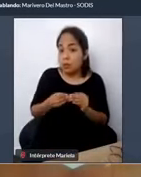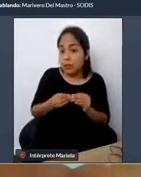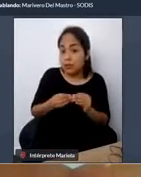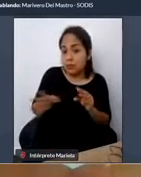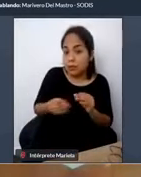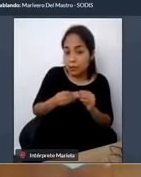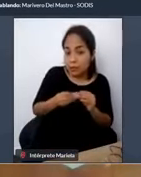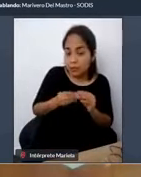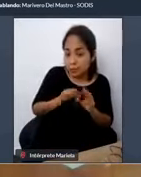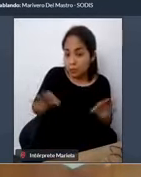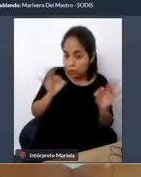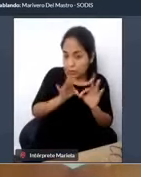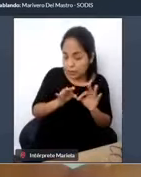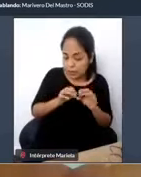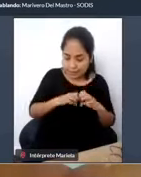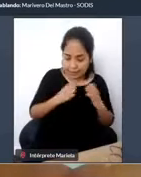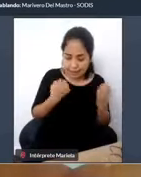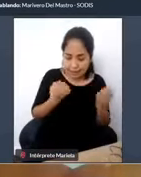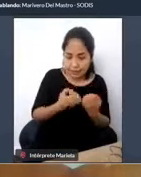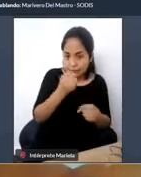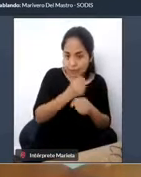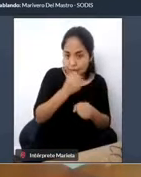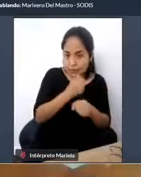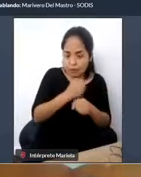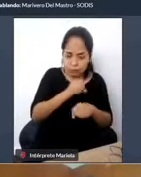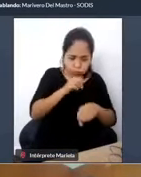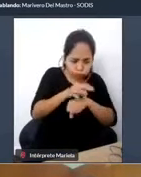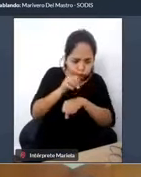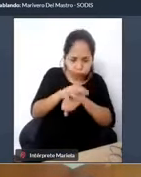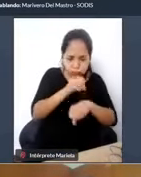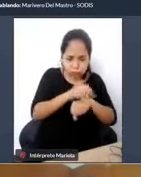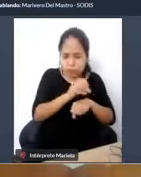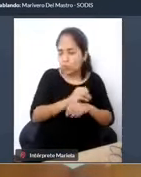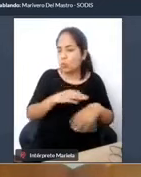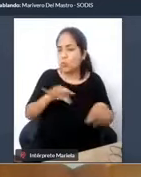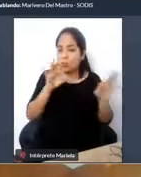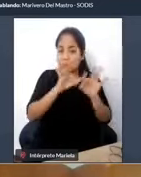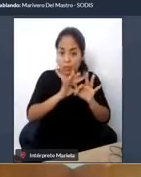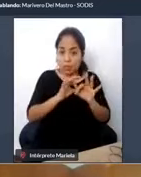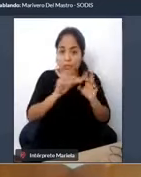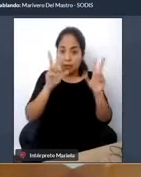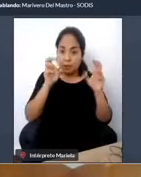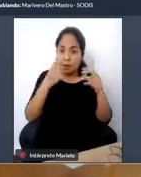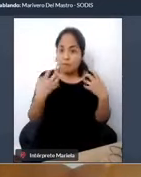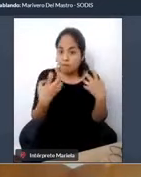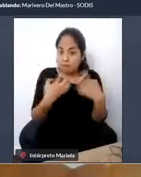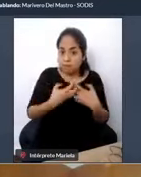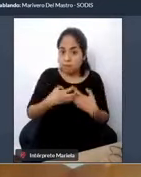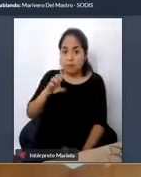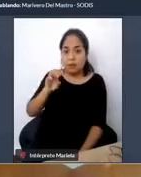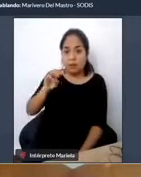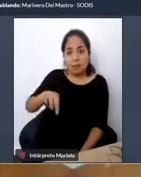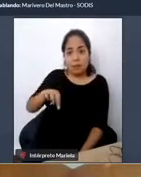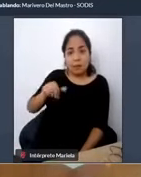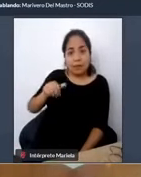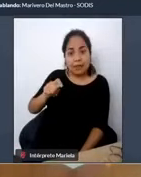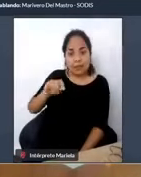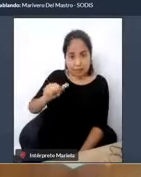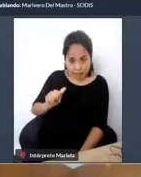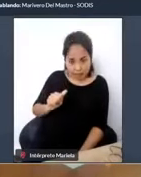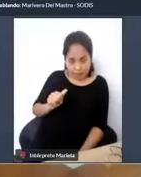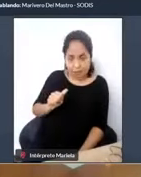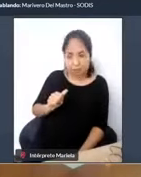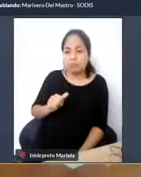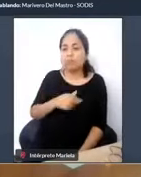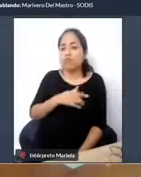personal. Y ahí vendría nuevamente a hablar de la empatía en primer lugar y en segundo lugar en un tema de concientización e